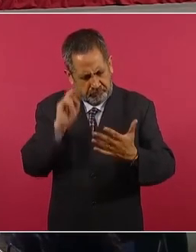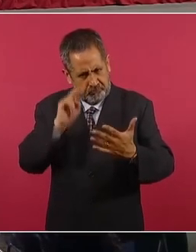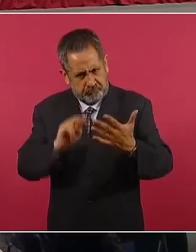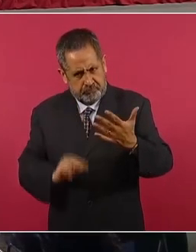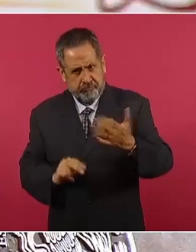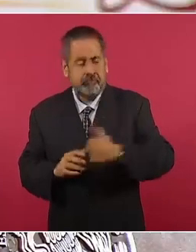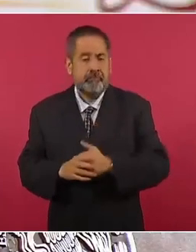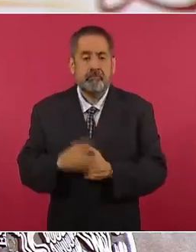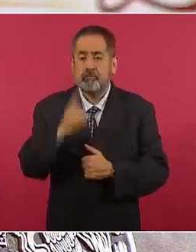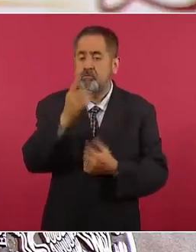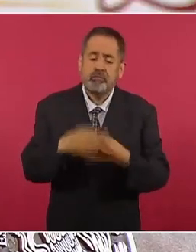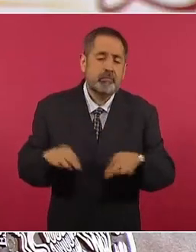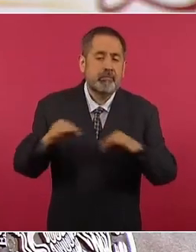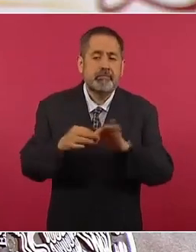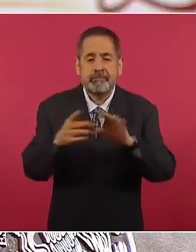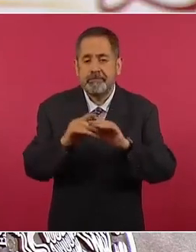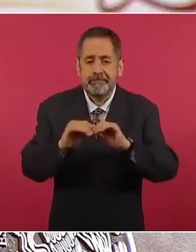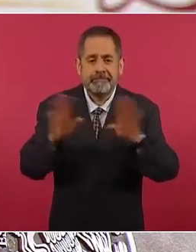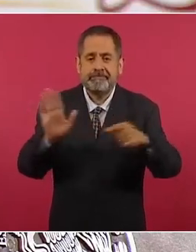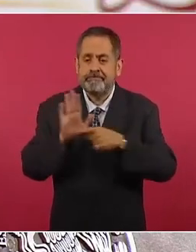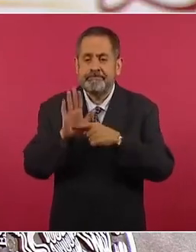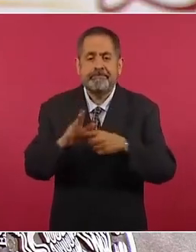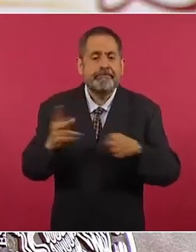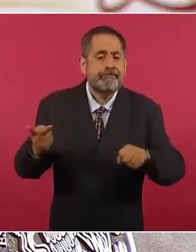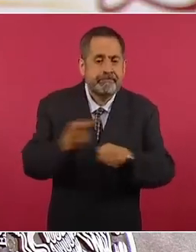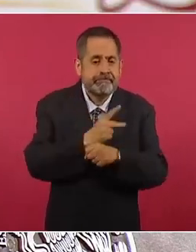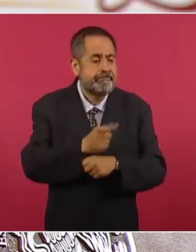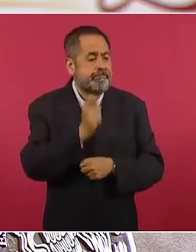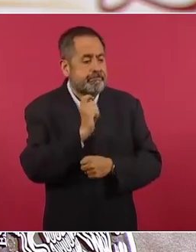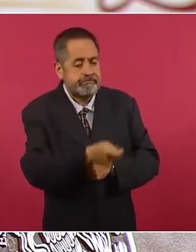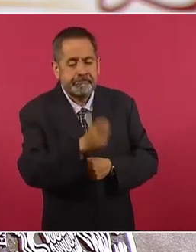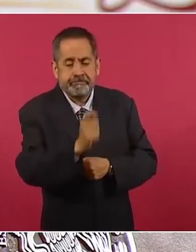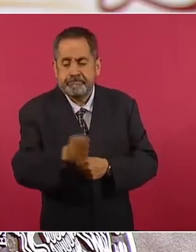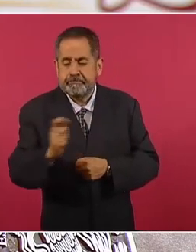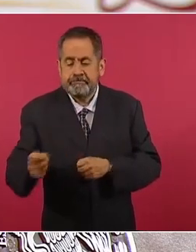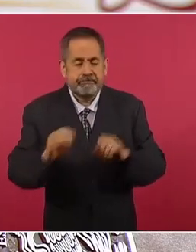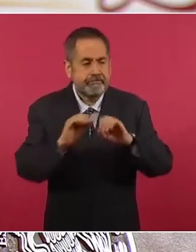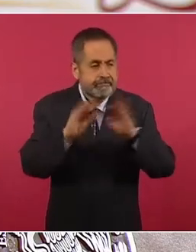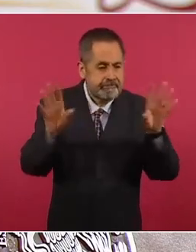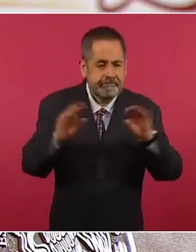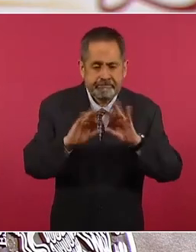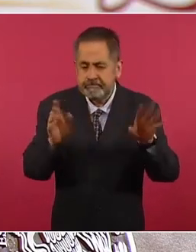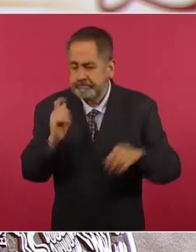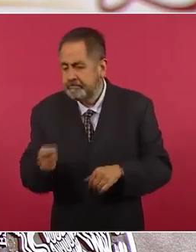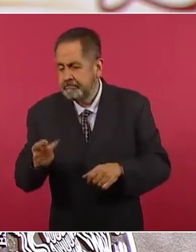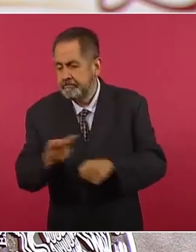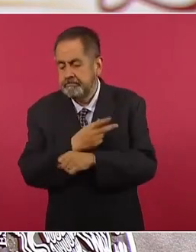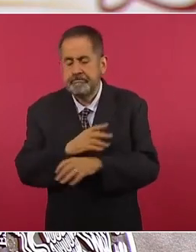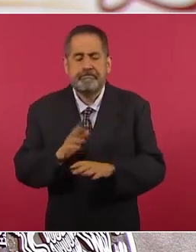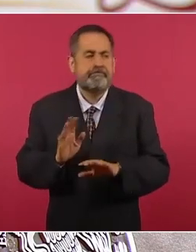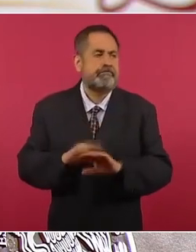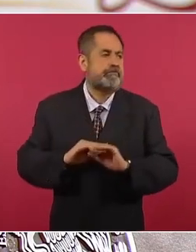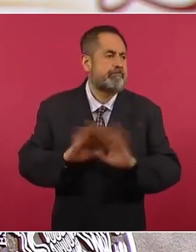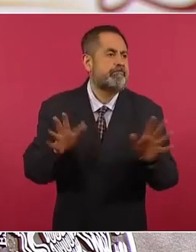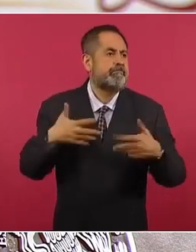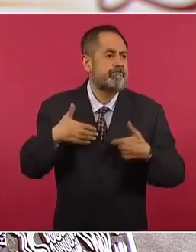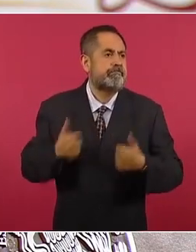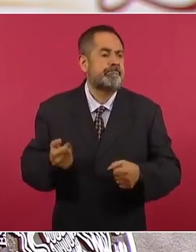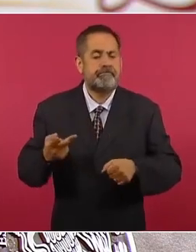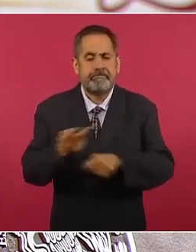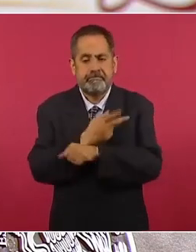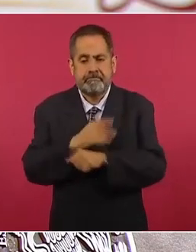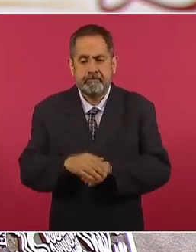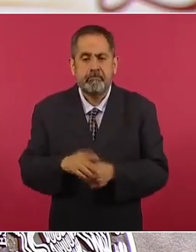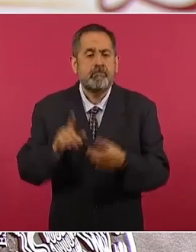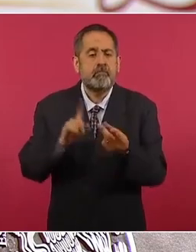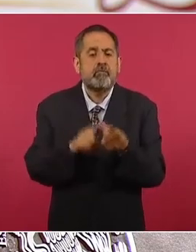es el esclarecimiento de los hechos. Esa es nuestra misión fundamental, saber qué pasó y dónde